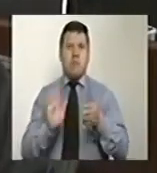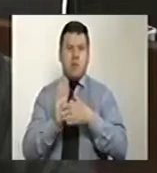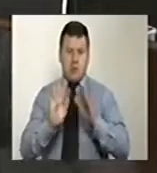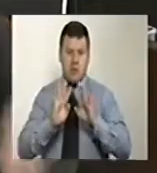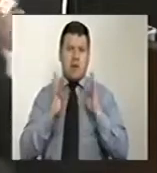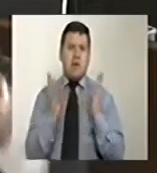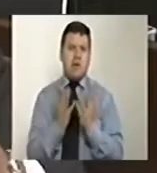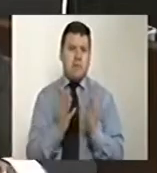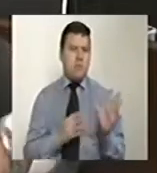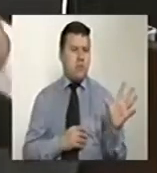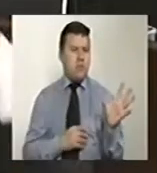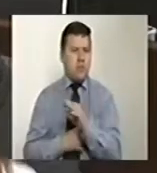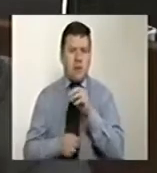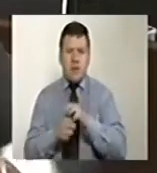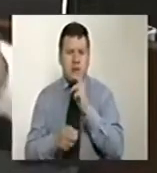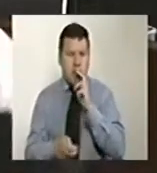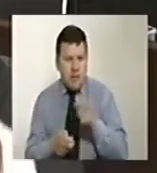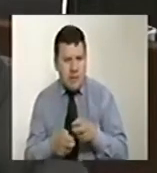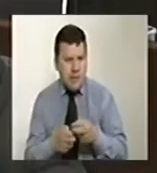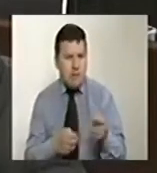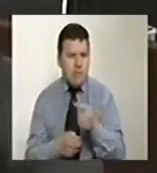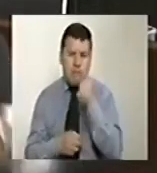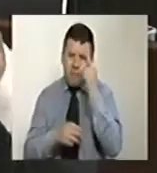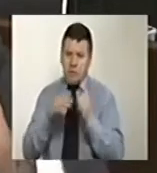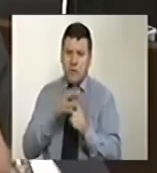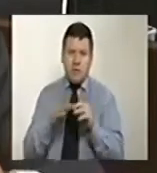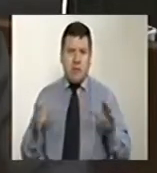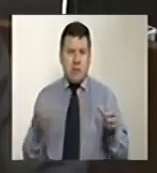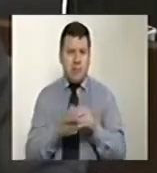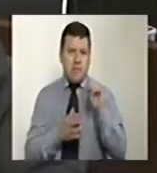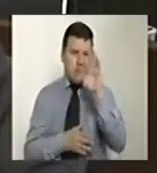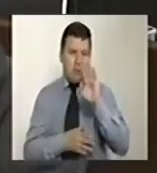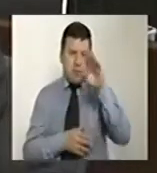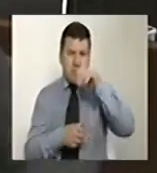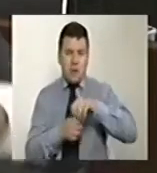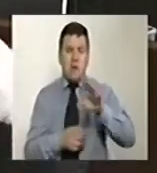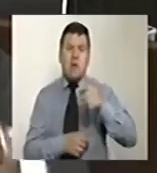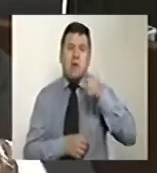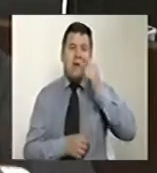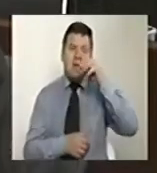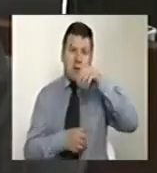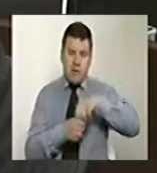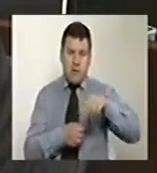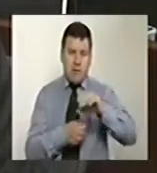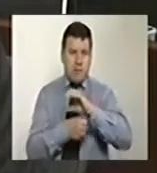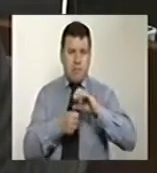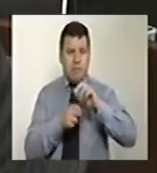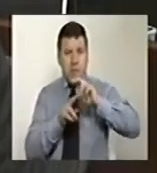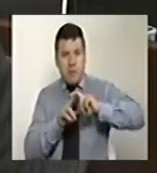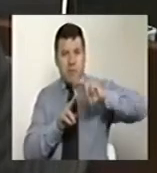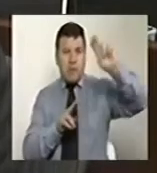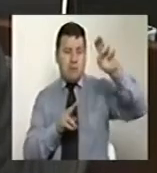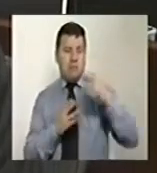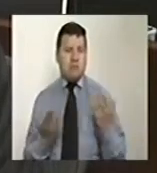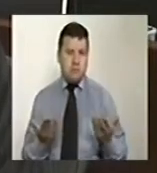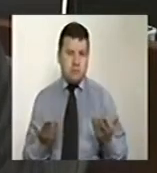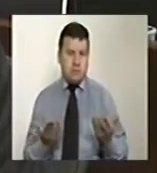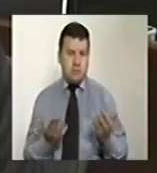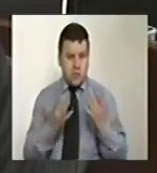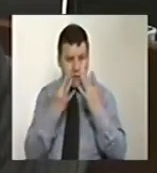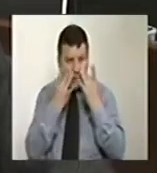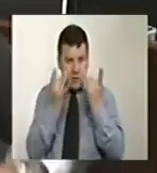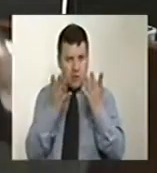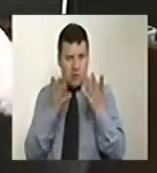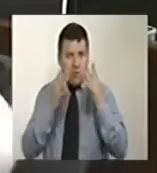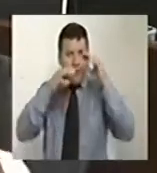Senado todas las dificultades que se crearon en el departamento de Caldas y en la ciudad de Manizales con la tragedia